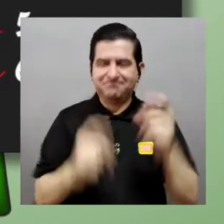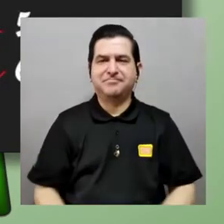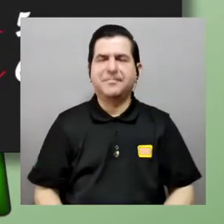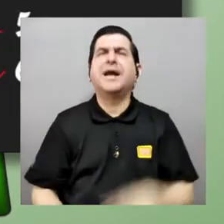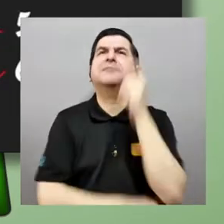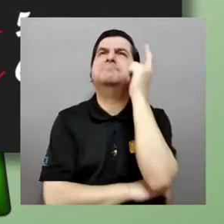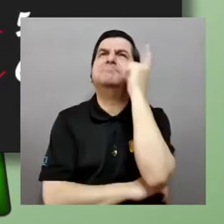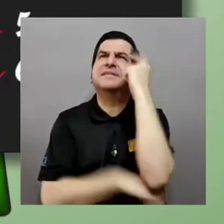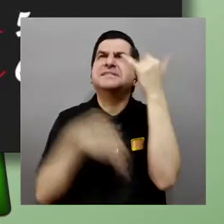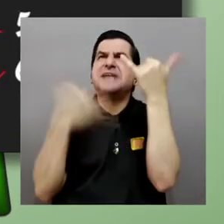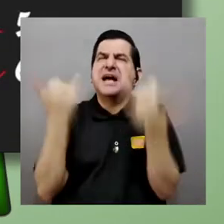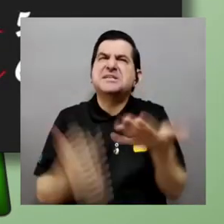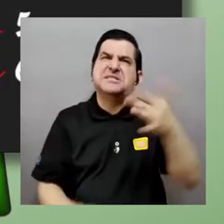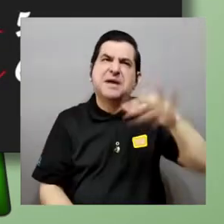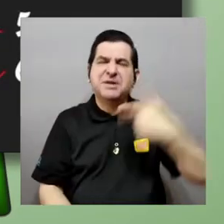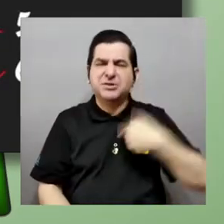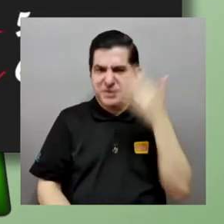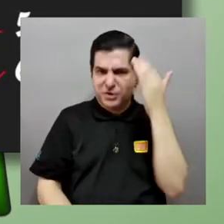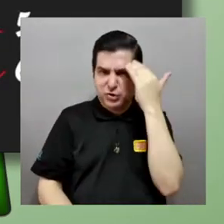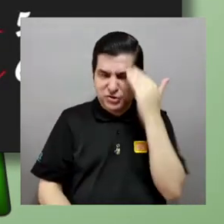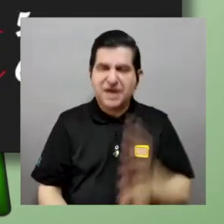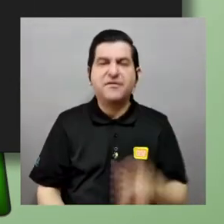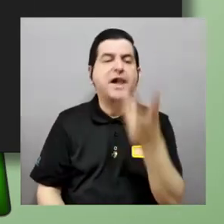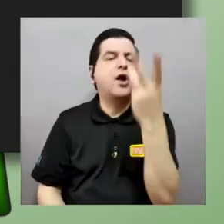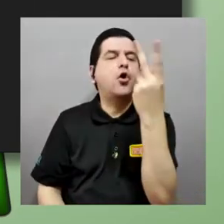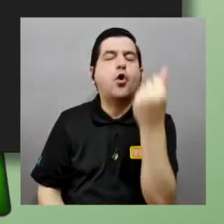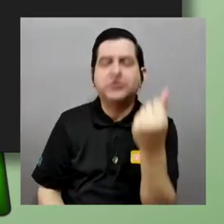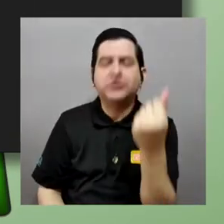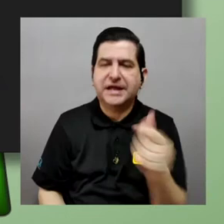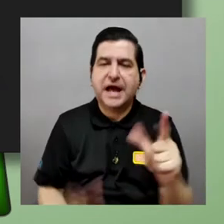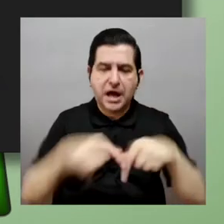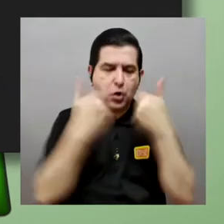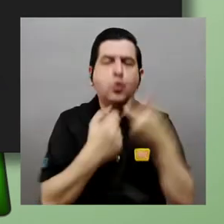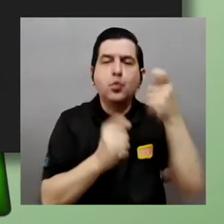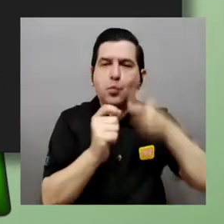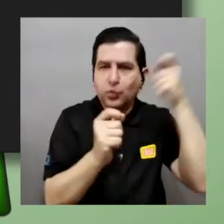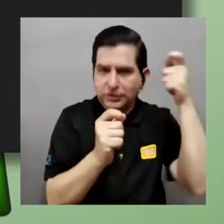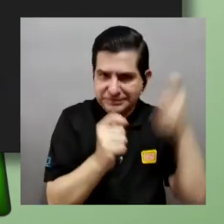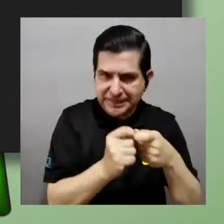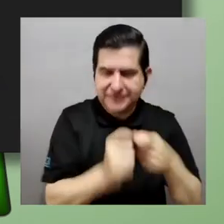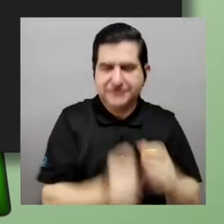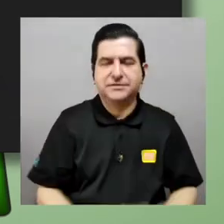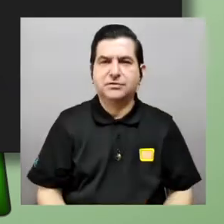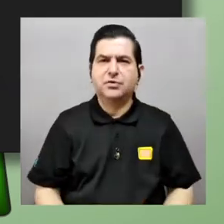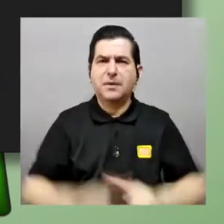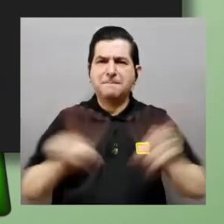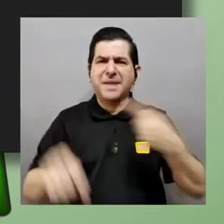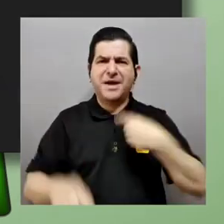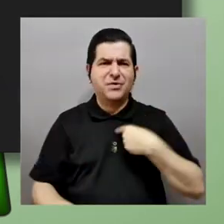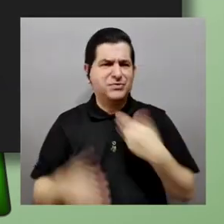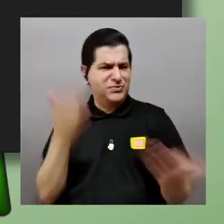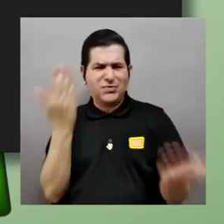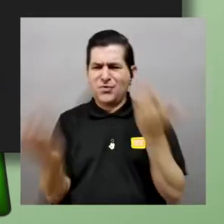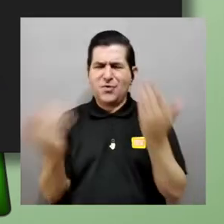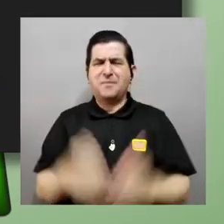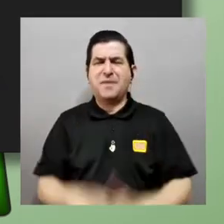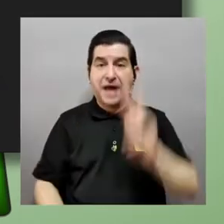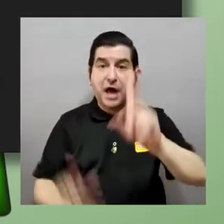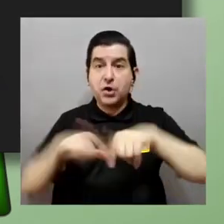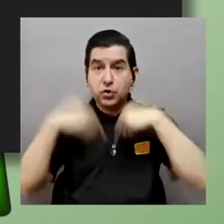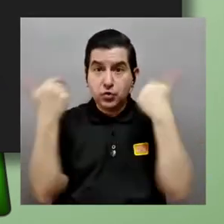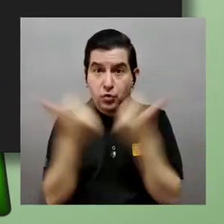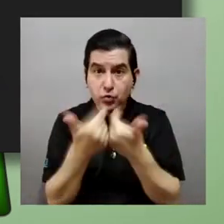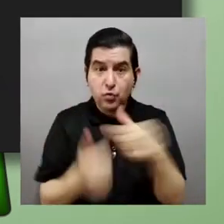más o menos sé contar finitos sé contar conjuntos finitos cómo hago yo para comparar cuando tengo dos conjuntos si son del mismo